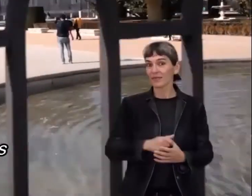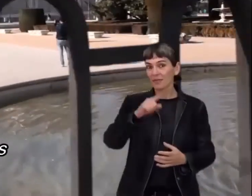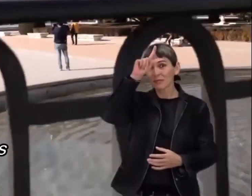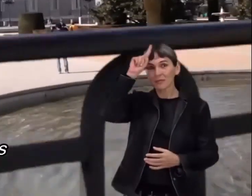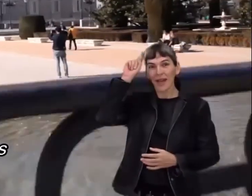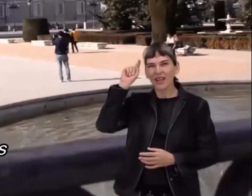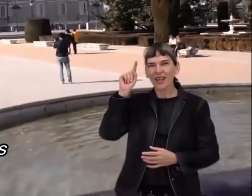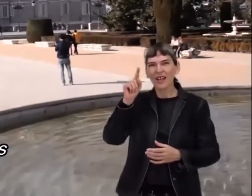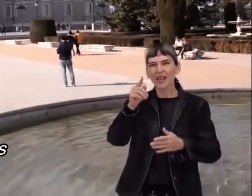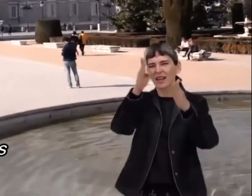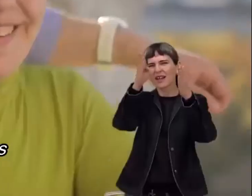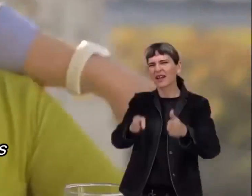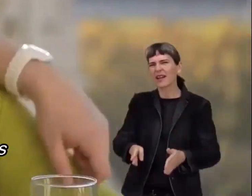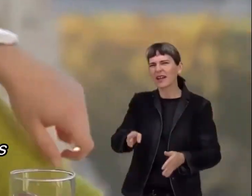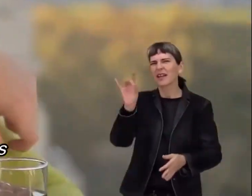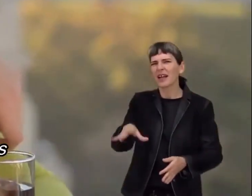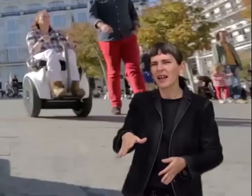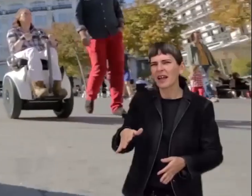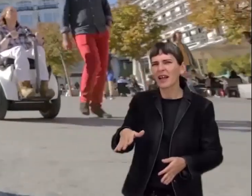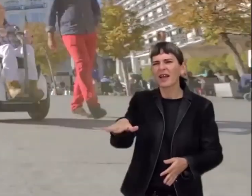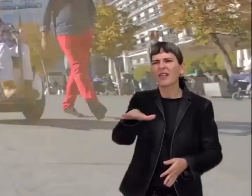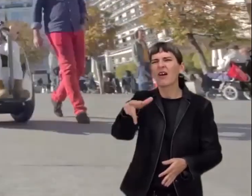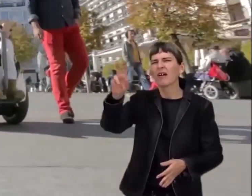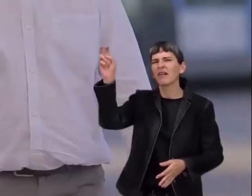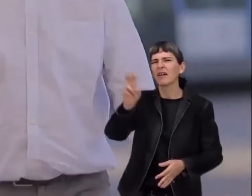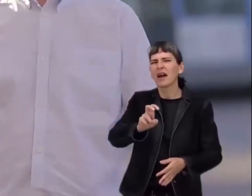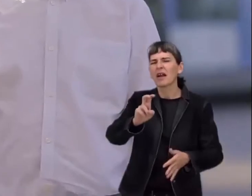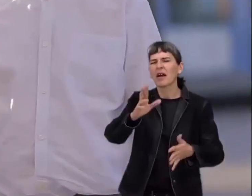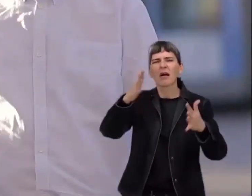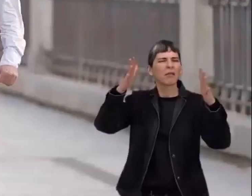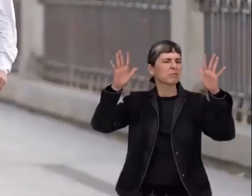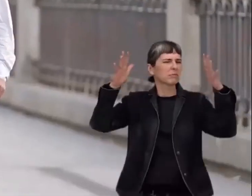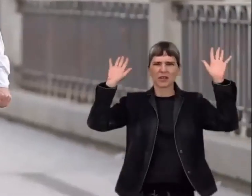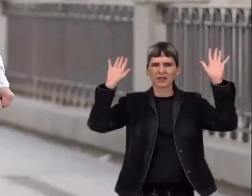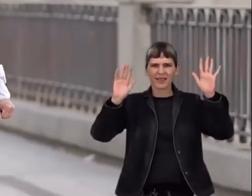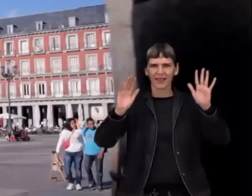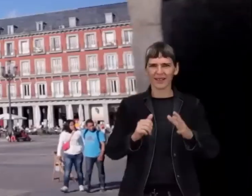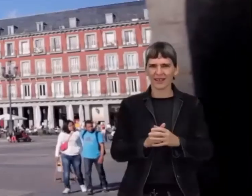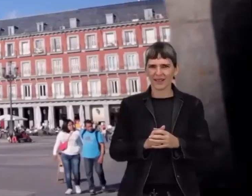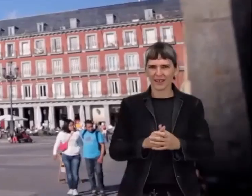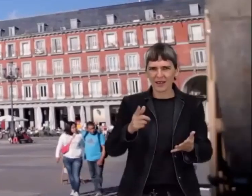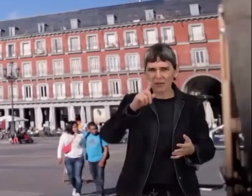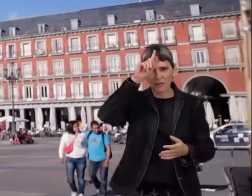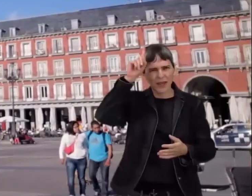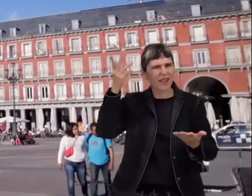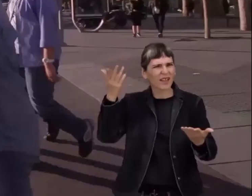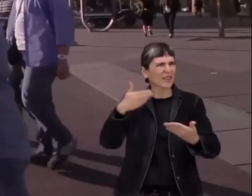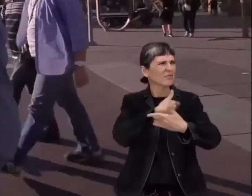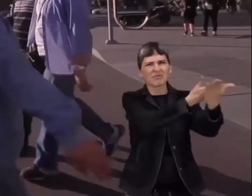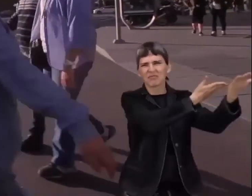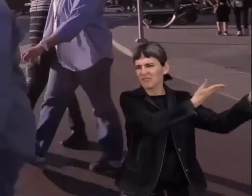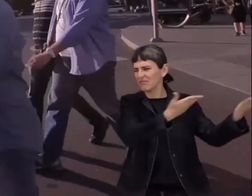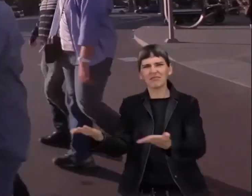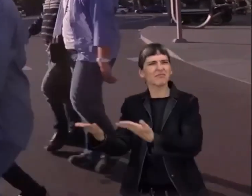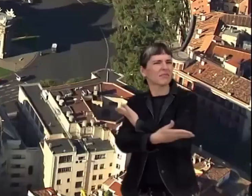en Madrid no importa quién seas ni de dónde vengas las puertas están